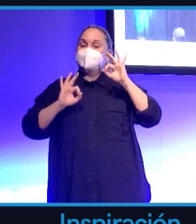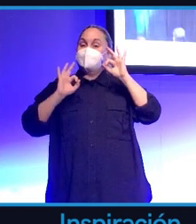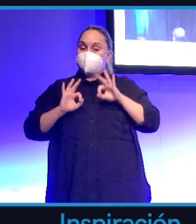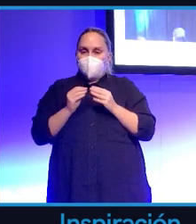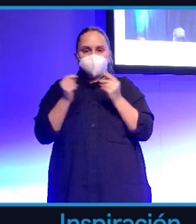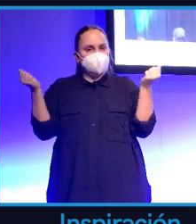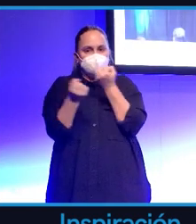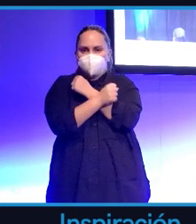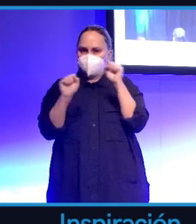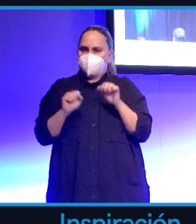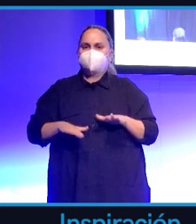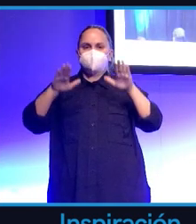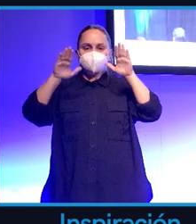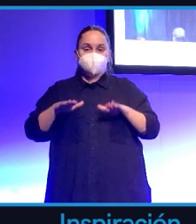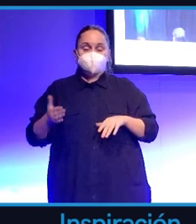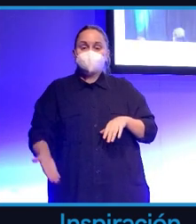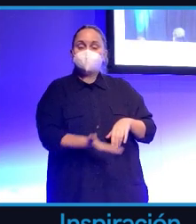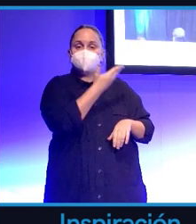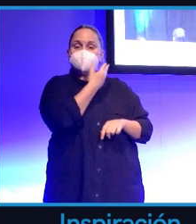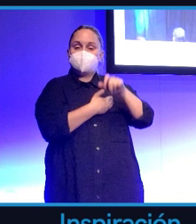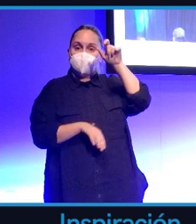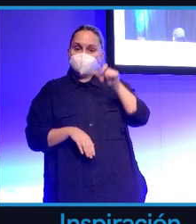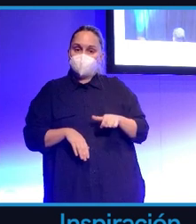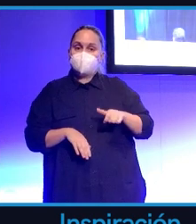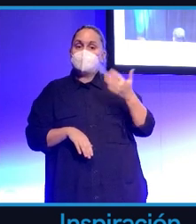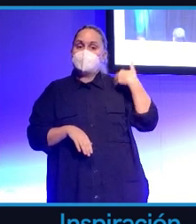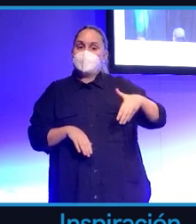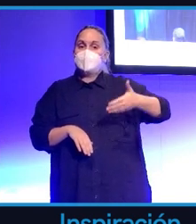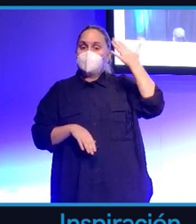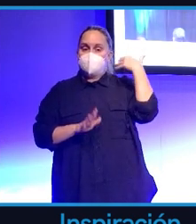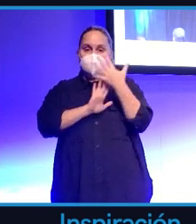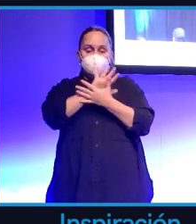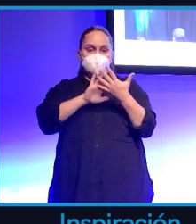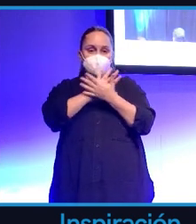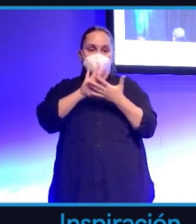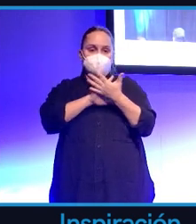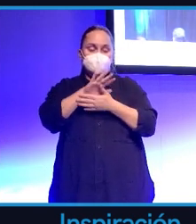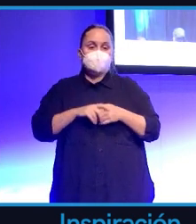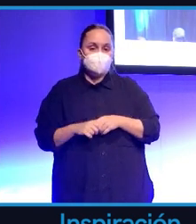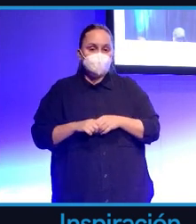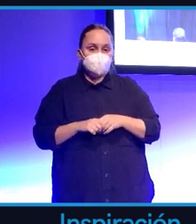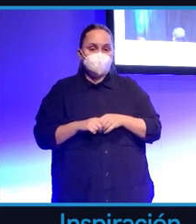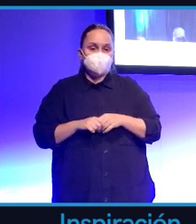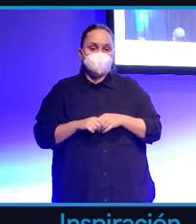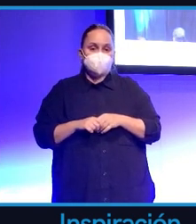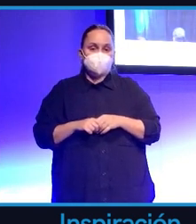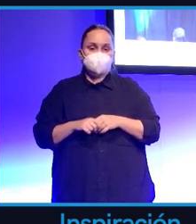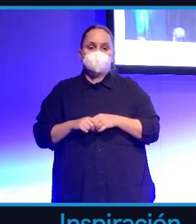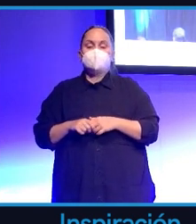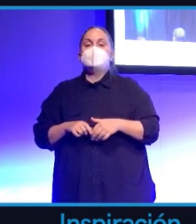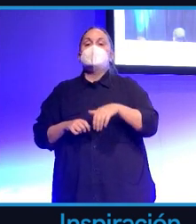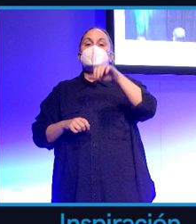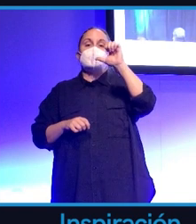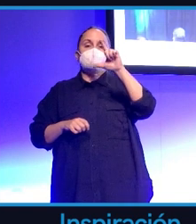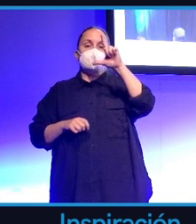Bueno, seguramente conocen a esta persona. De hecho, se le ha nombrado ya en anteriores ponencias. Elon Musk, una de las personas más ricas y más